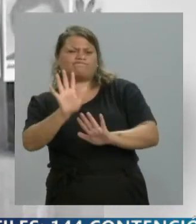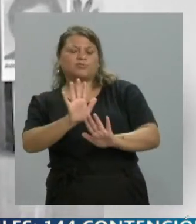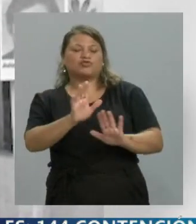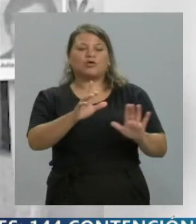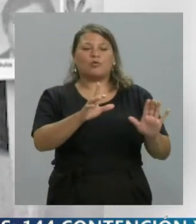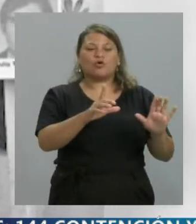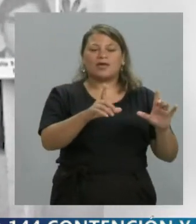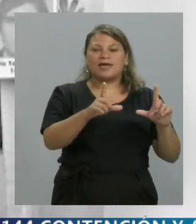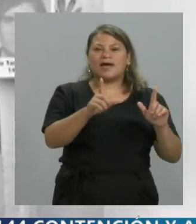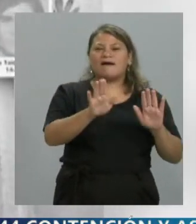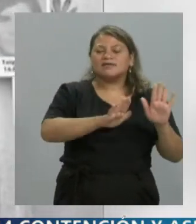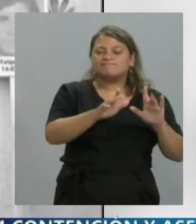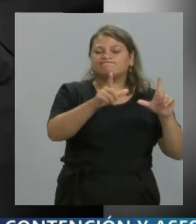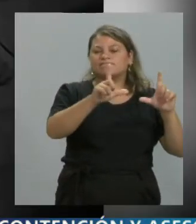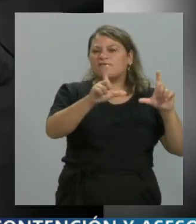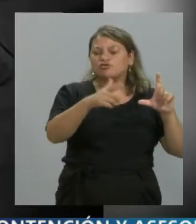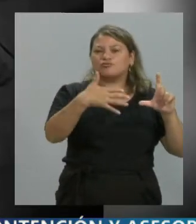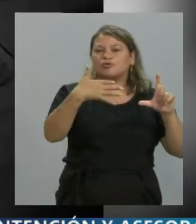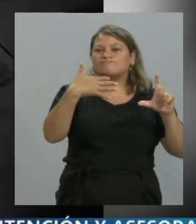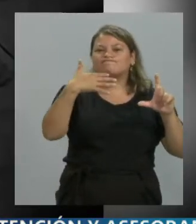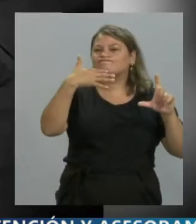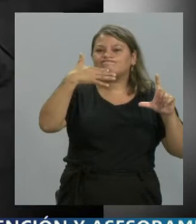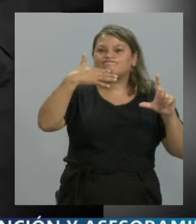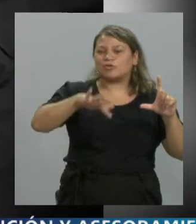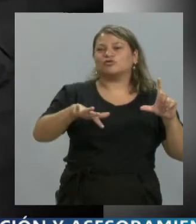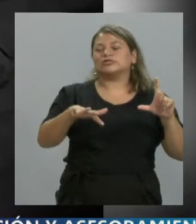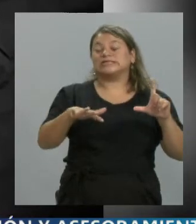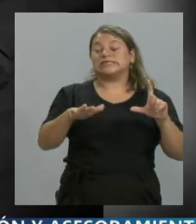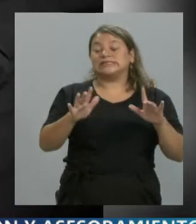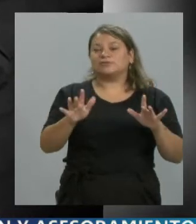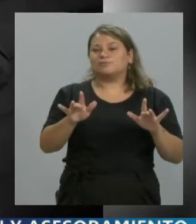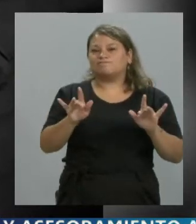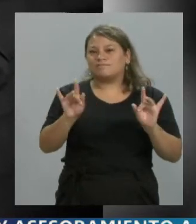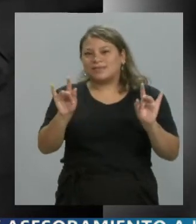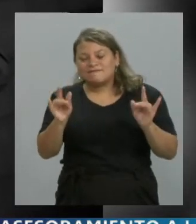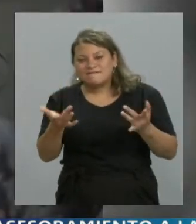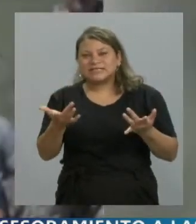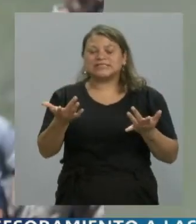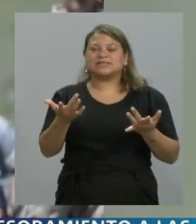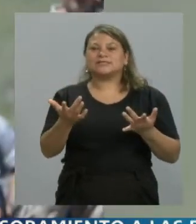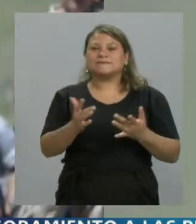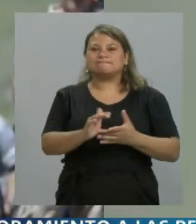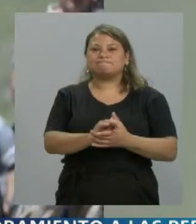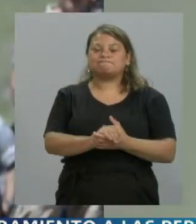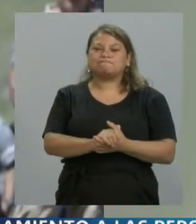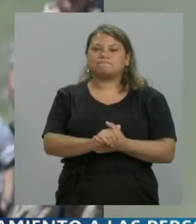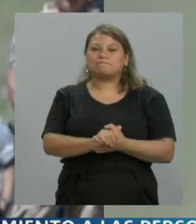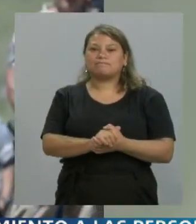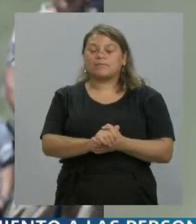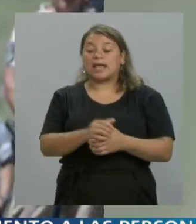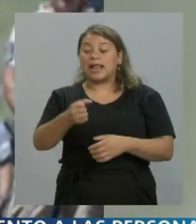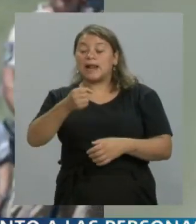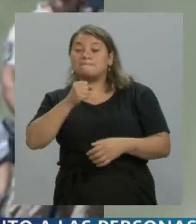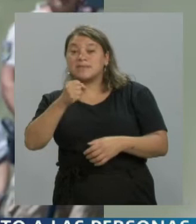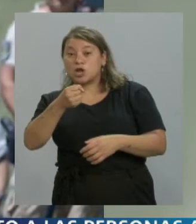poco el sentido real. Es un poco difícil. En periodismo, a veces,